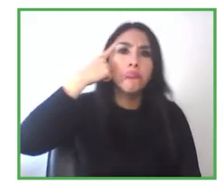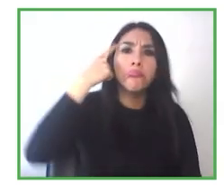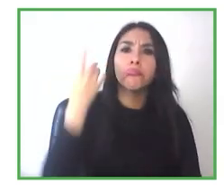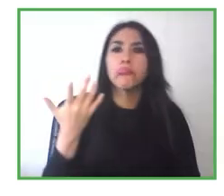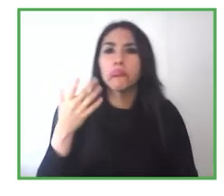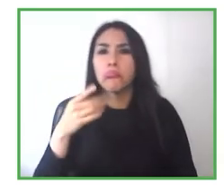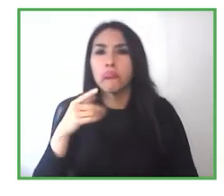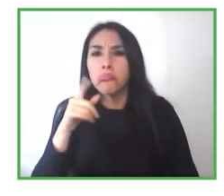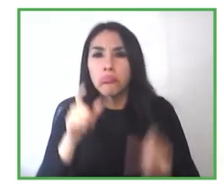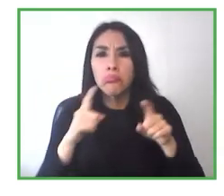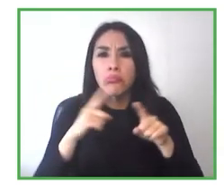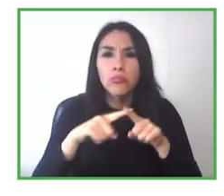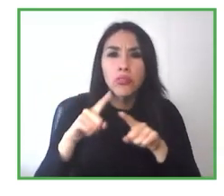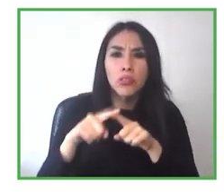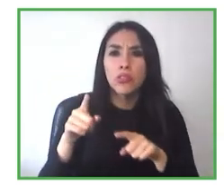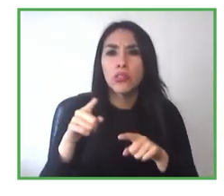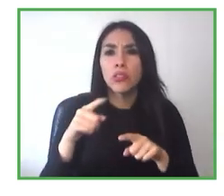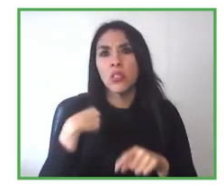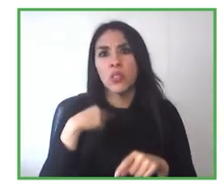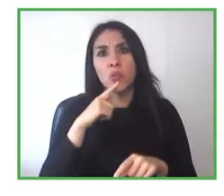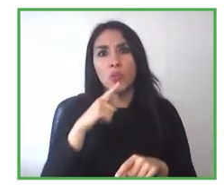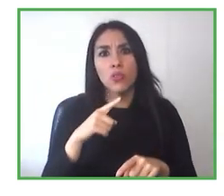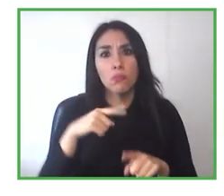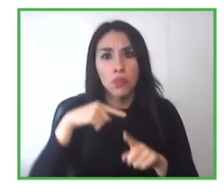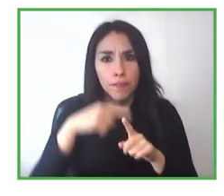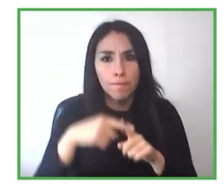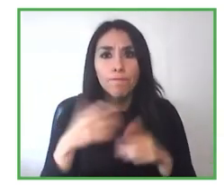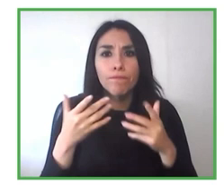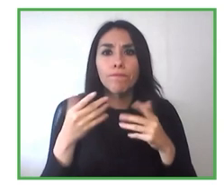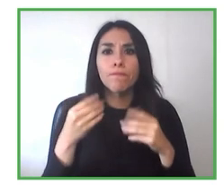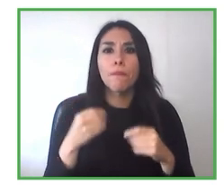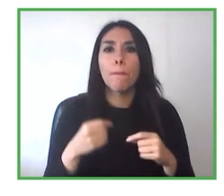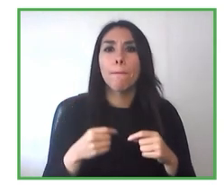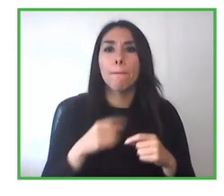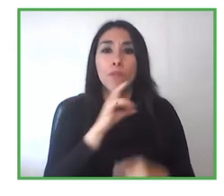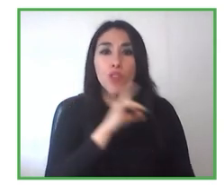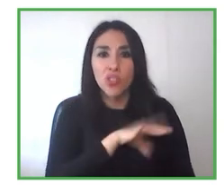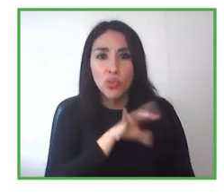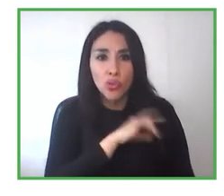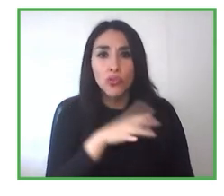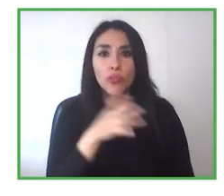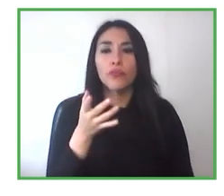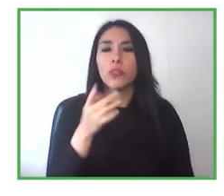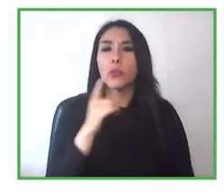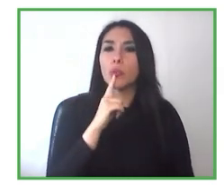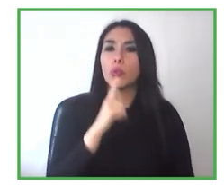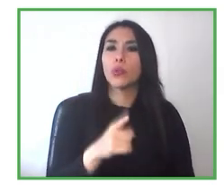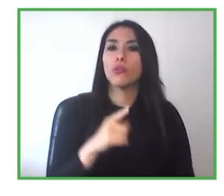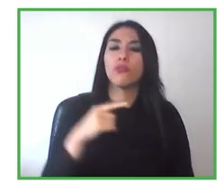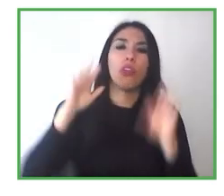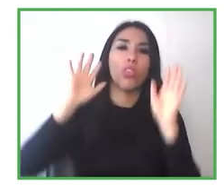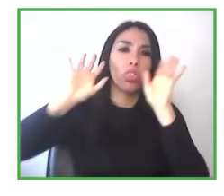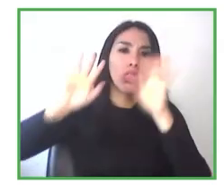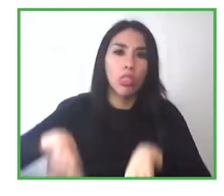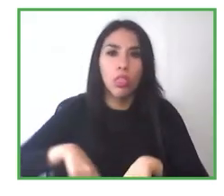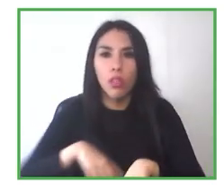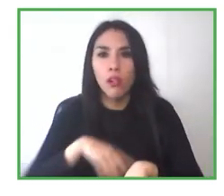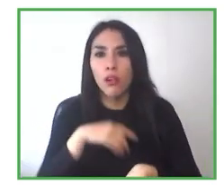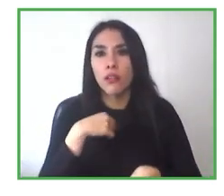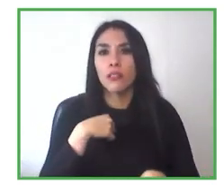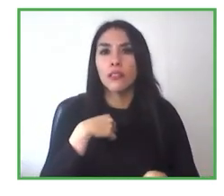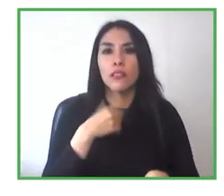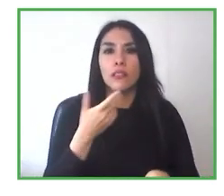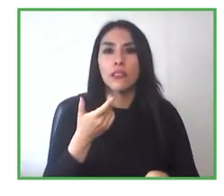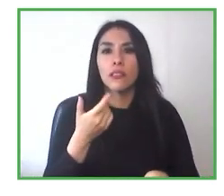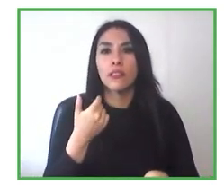como una necesidad? ¿O como decimos en Chile, es como va la huesera, en el oficio más simple quizás que tengan, y no